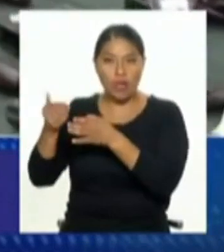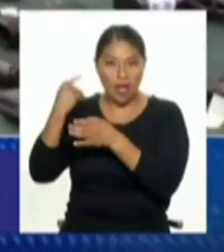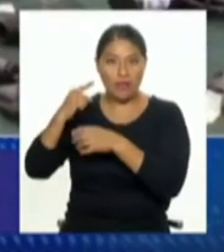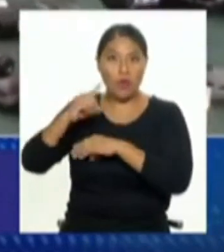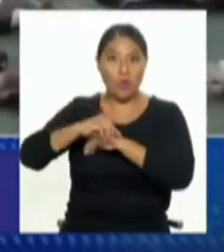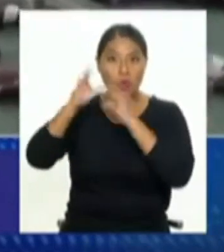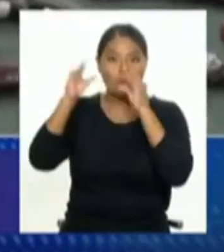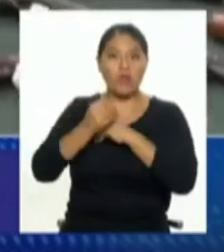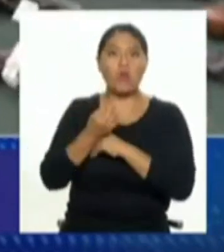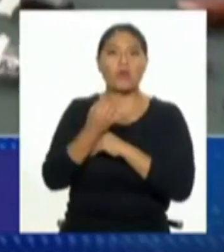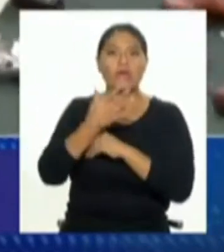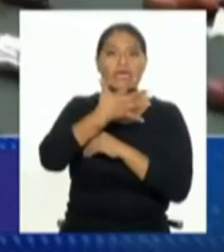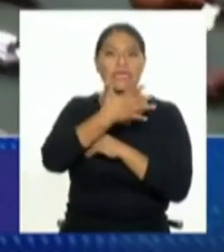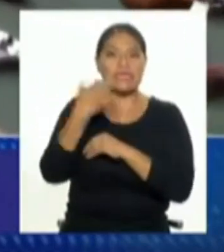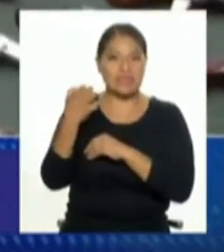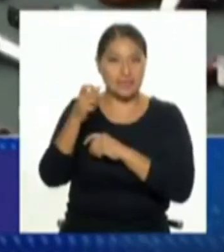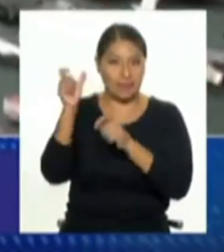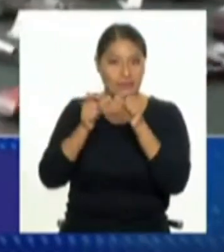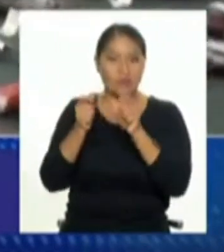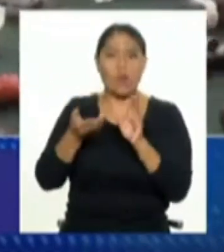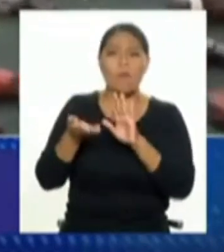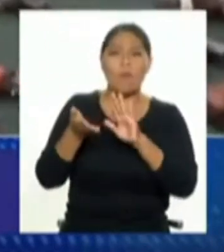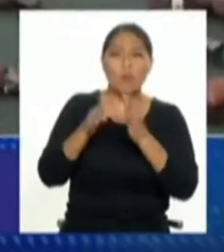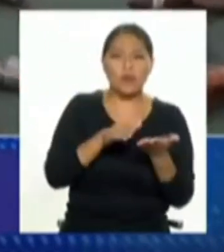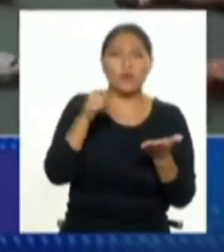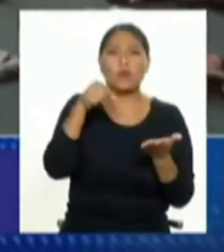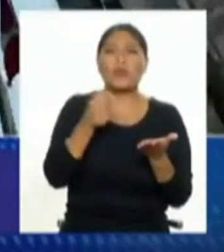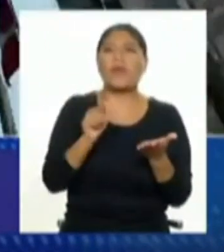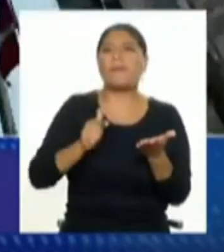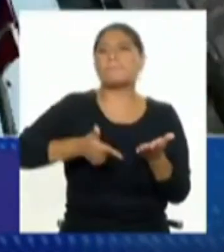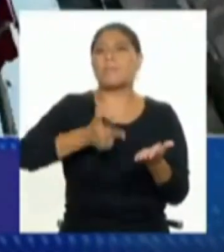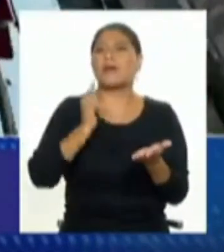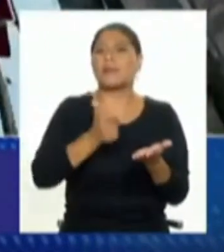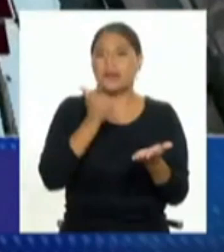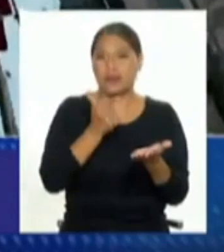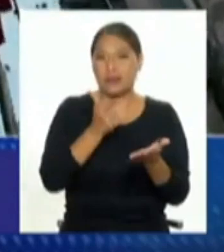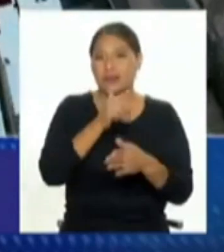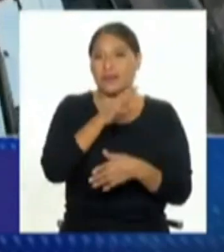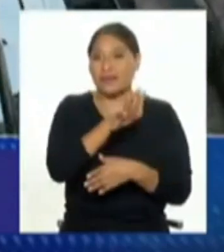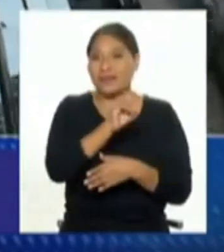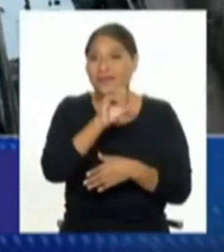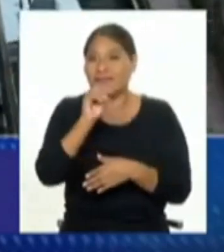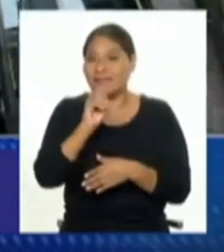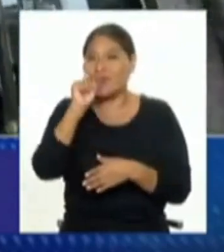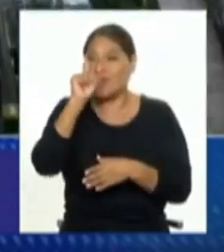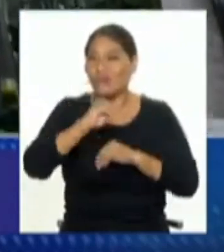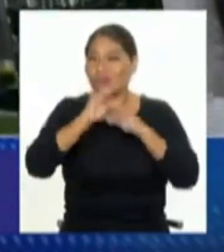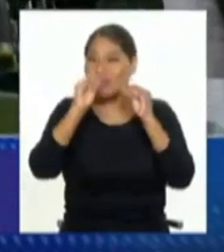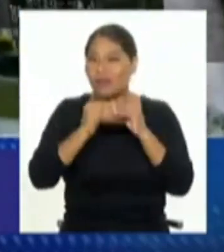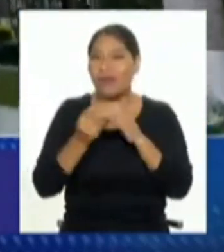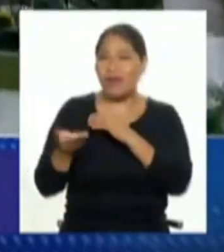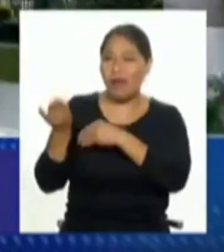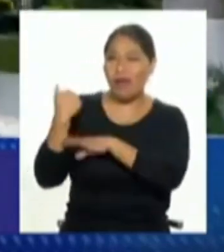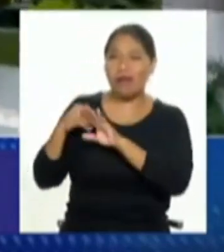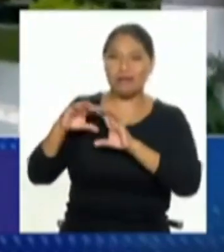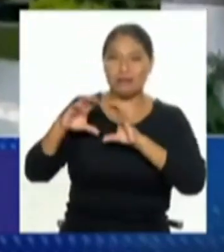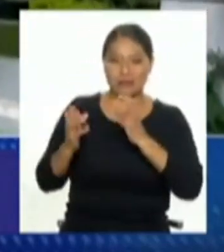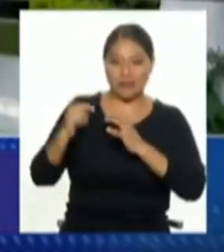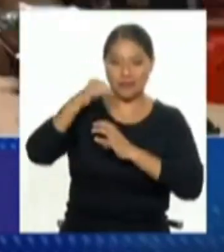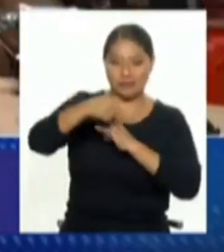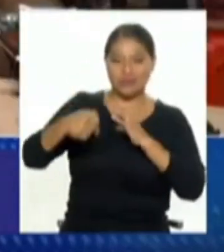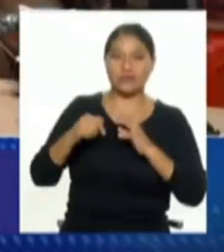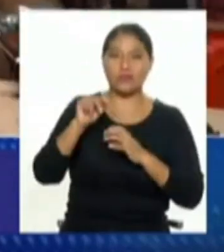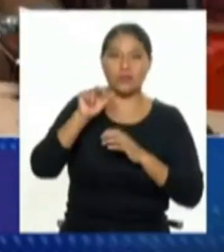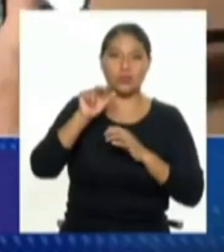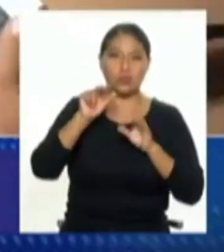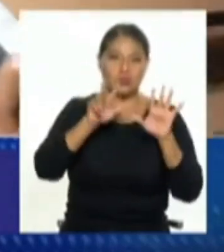un arma de fuego y 2000 eran heridas por un arma de fuego son números grandes diarios un estudio que hicieron en 81 países entonces